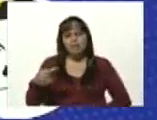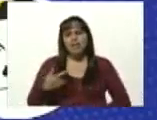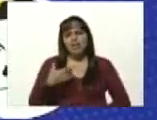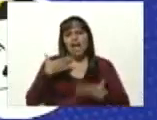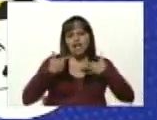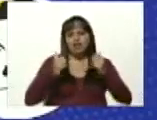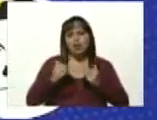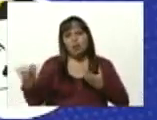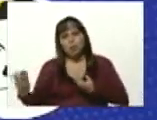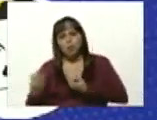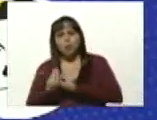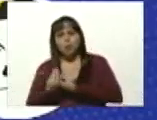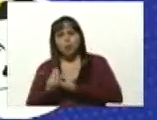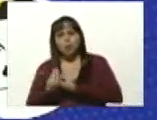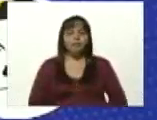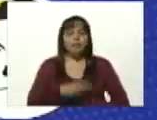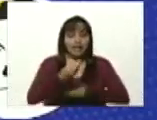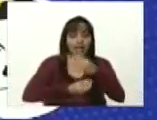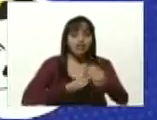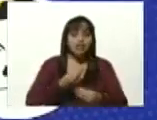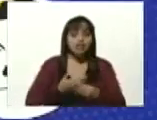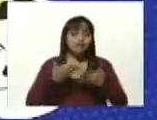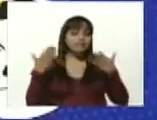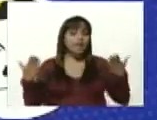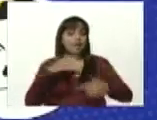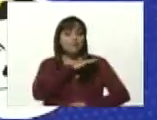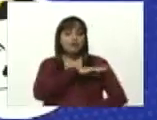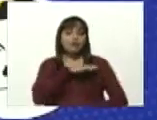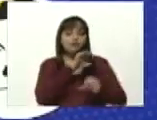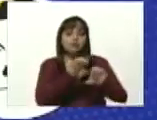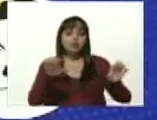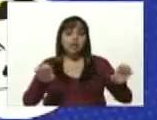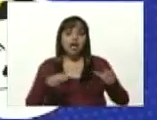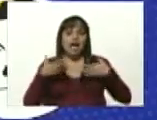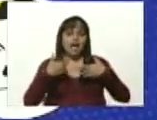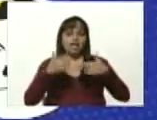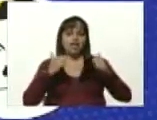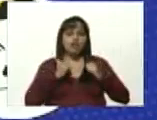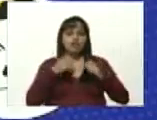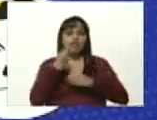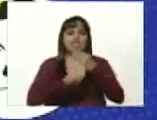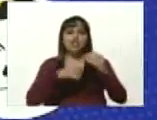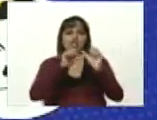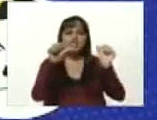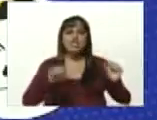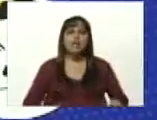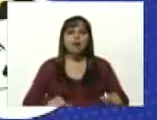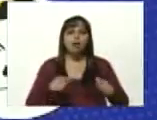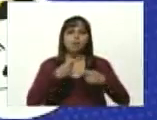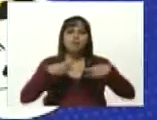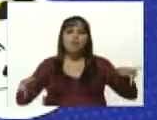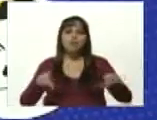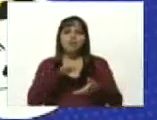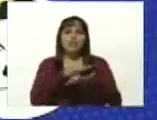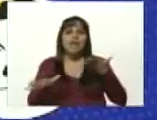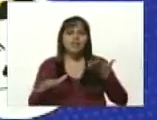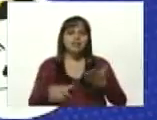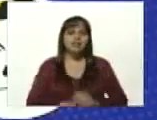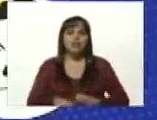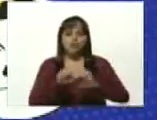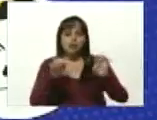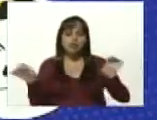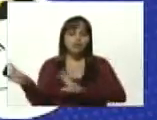siempre Aristobulist el gran constructor del sistema público gratuito y de calidad de educación